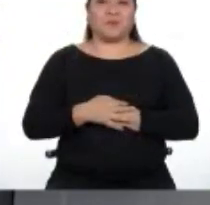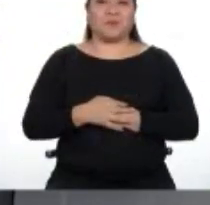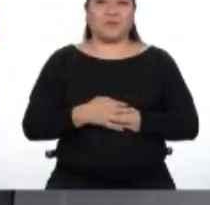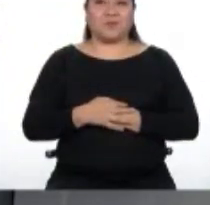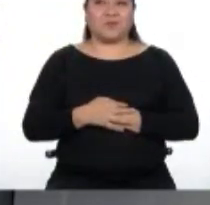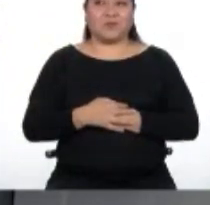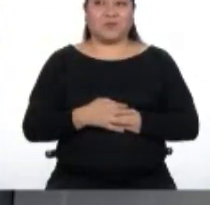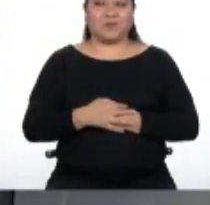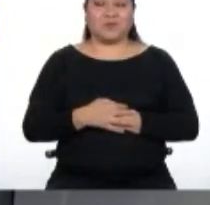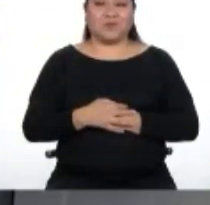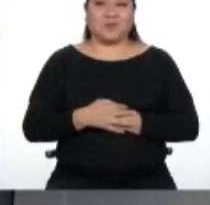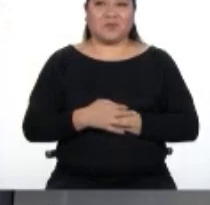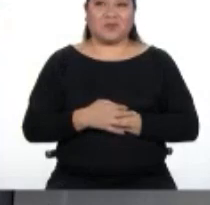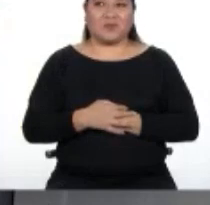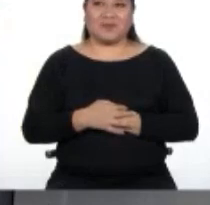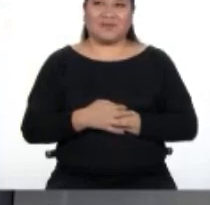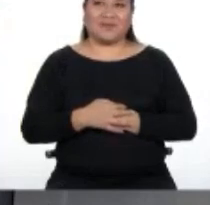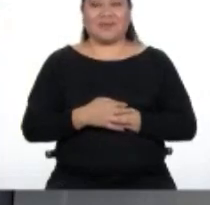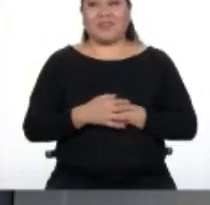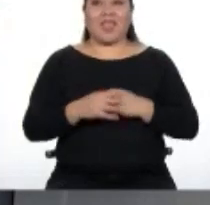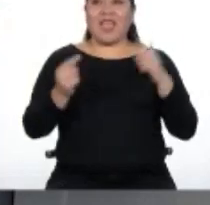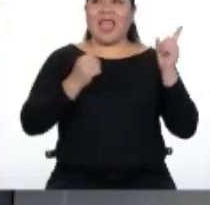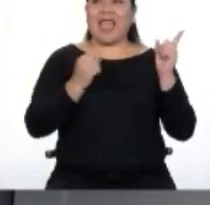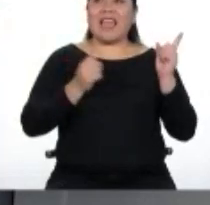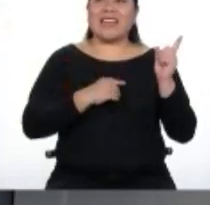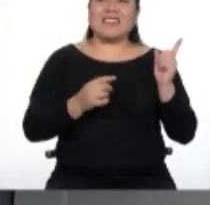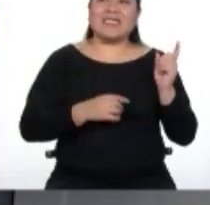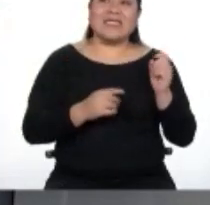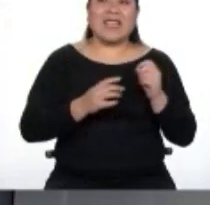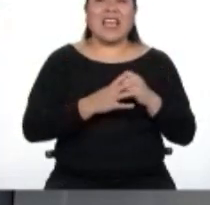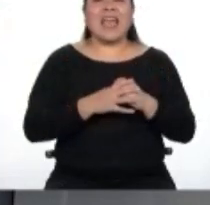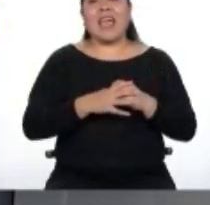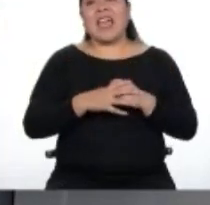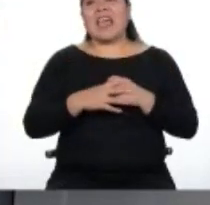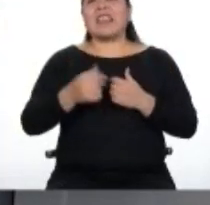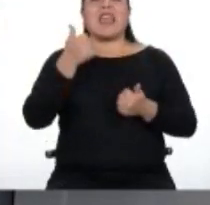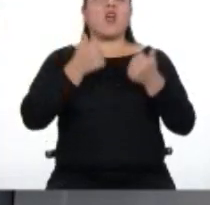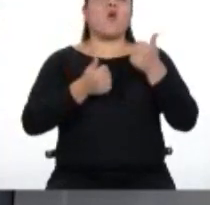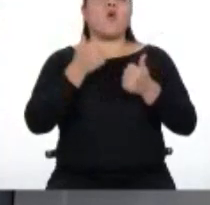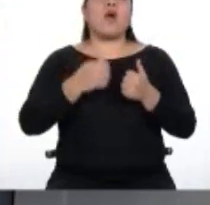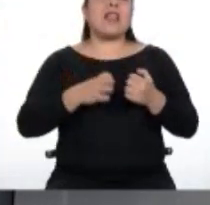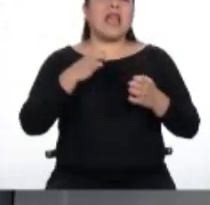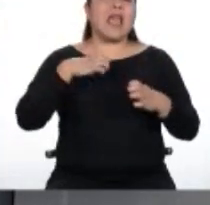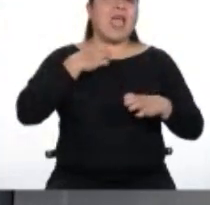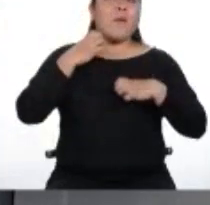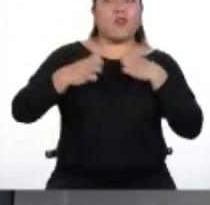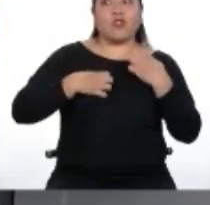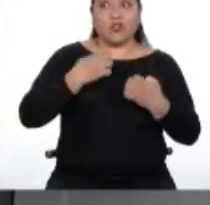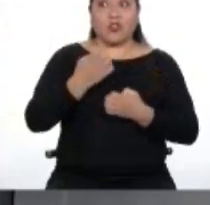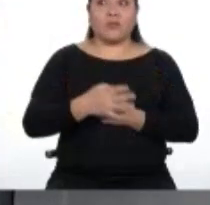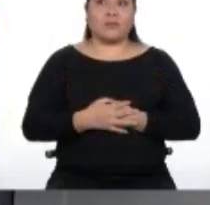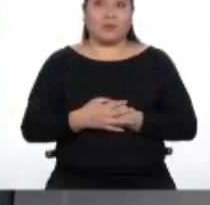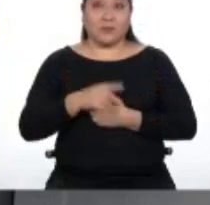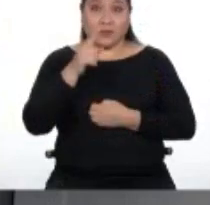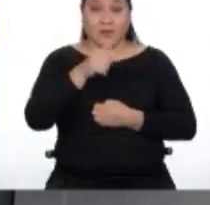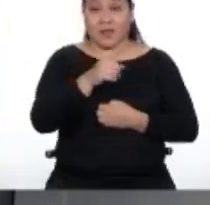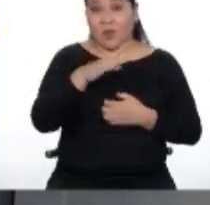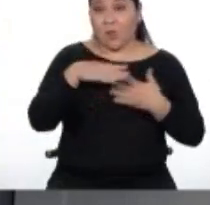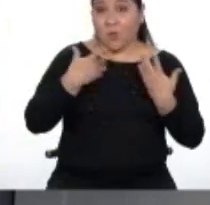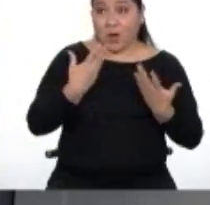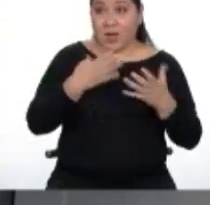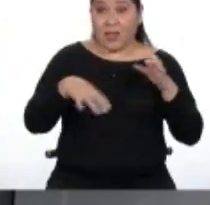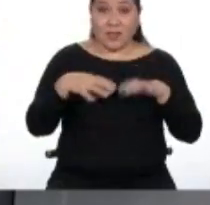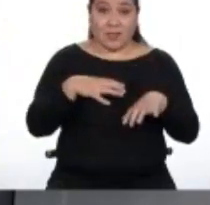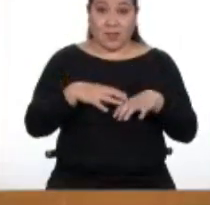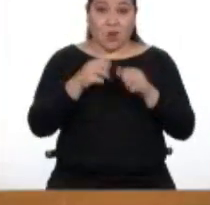El reto es realizar el gesto y decir de qué emoción se trata. ¿Cree que podamos realizar este